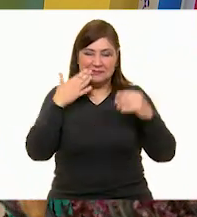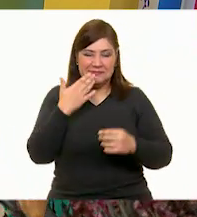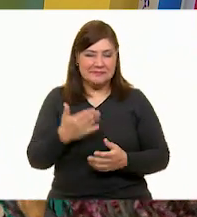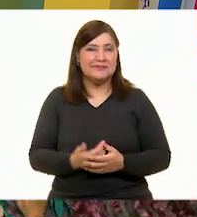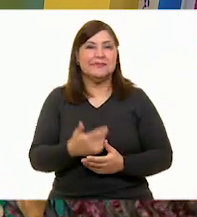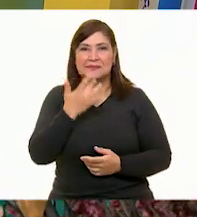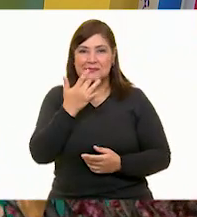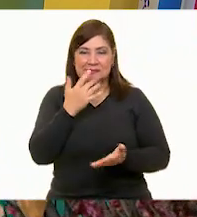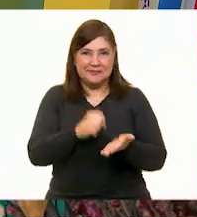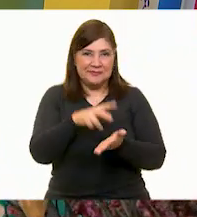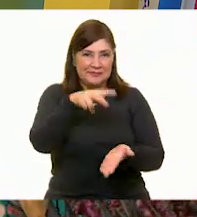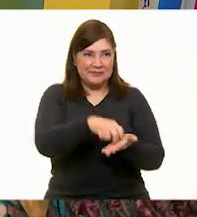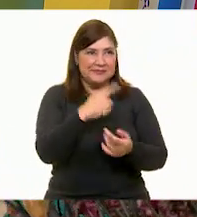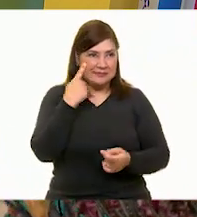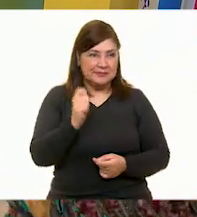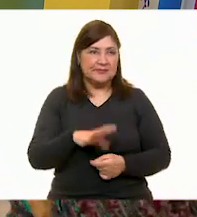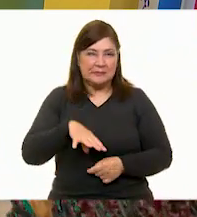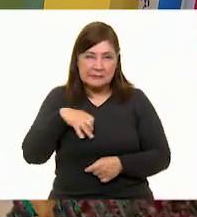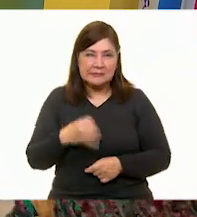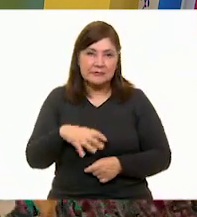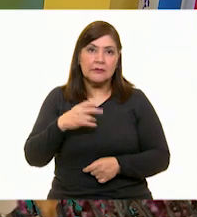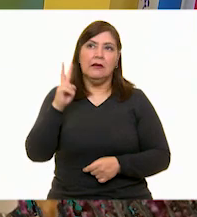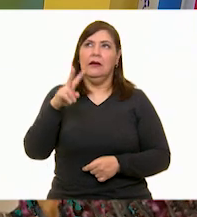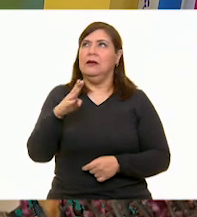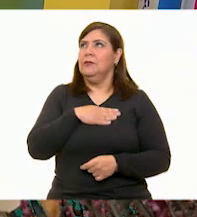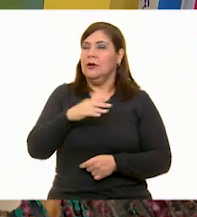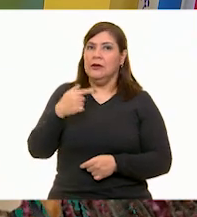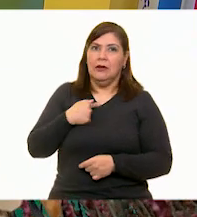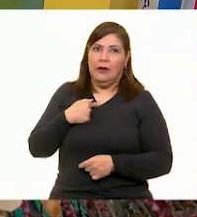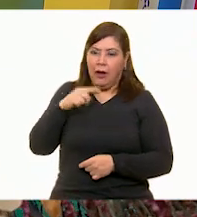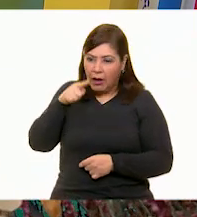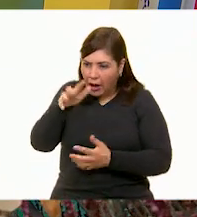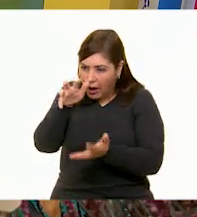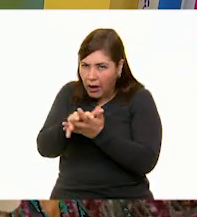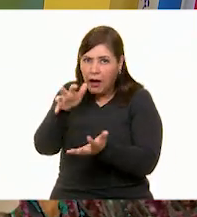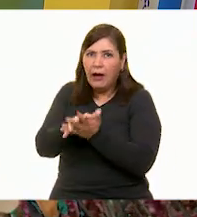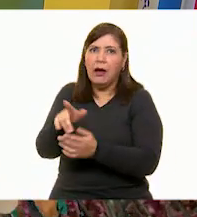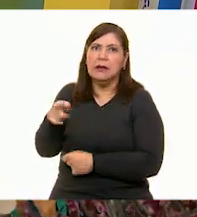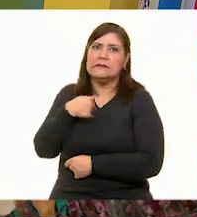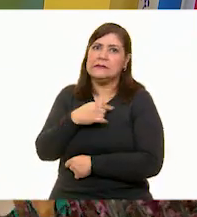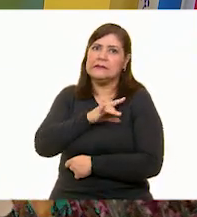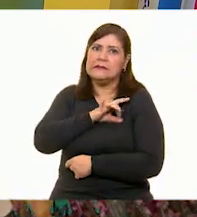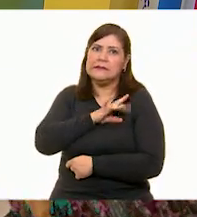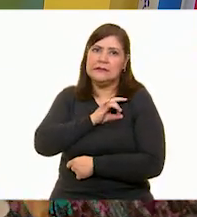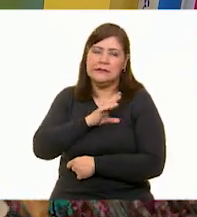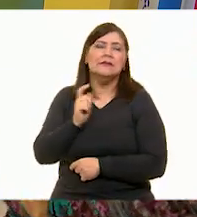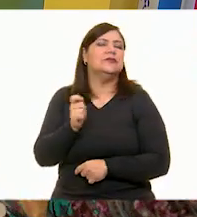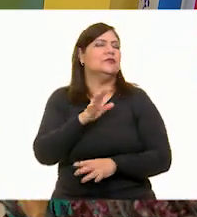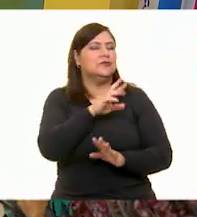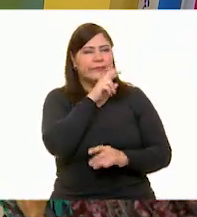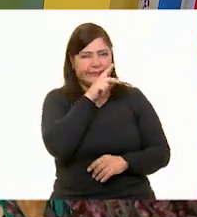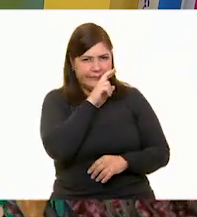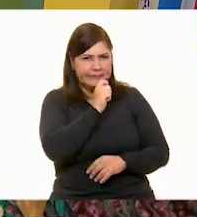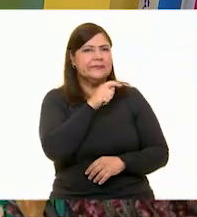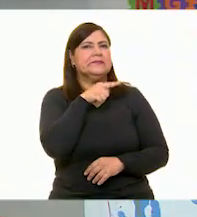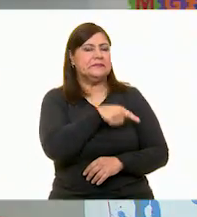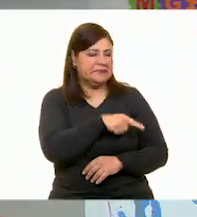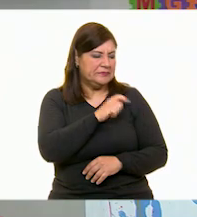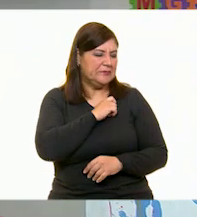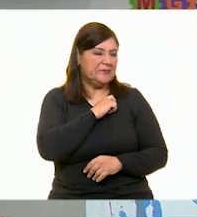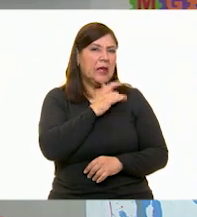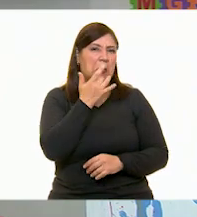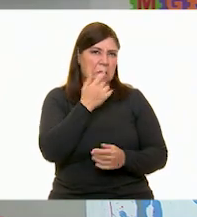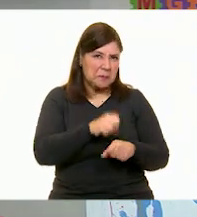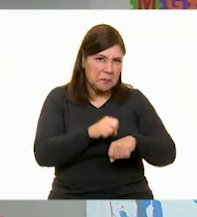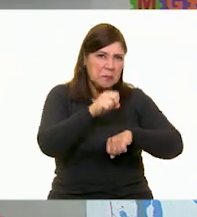bien, ¡Qué bueno! Ya me había dado miedo el cocodrilo. No te preocupes, Panchito. La ranita pudo pasar a la